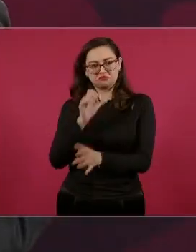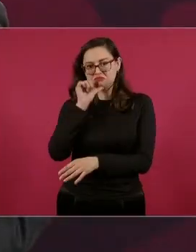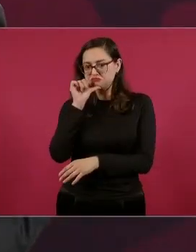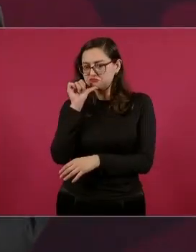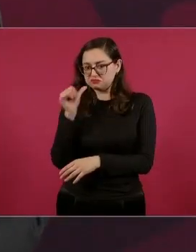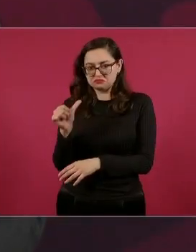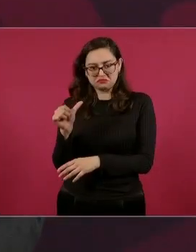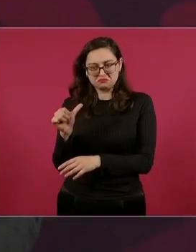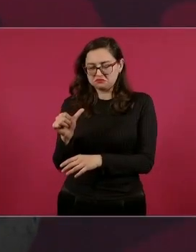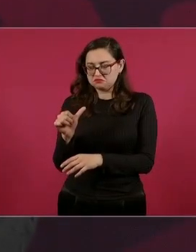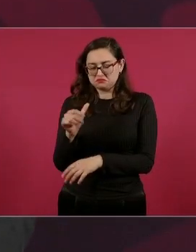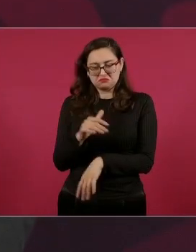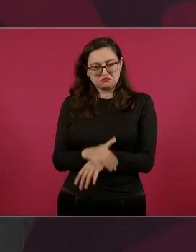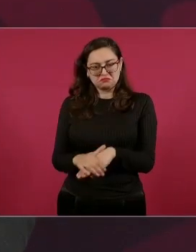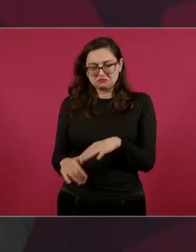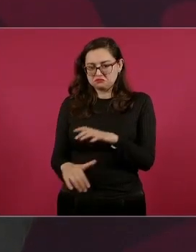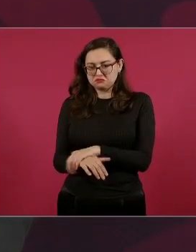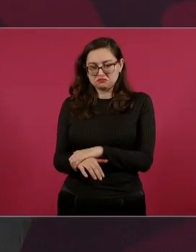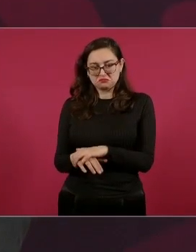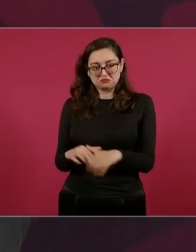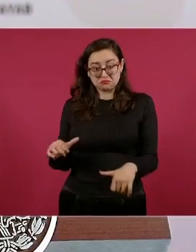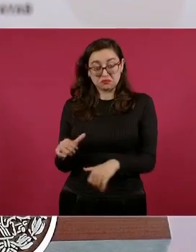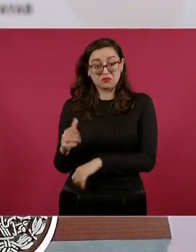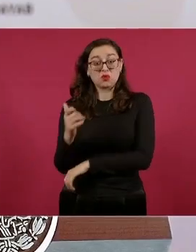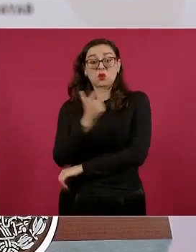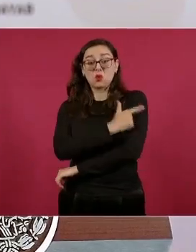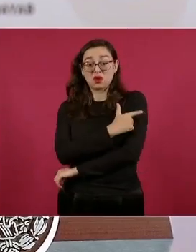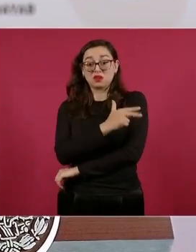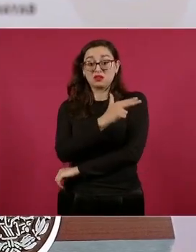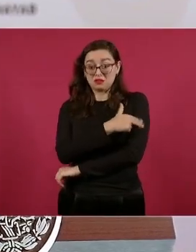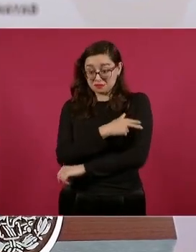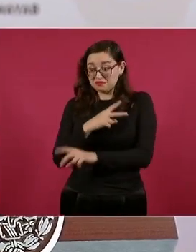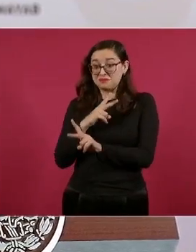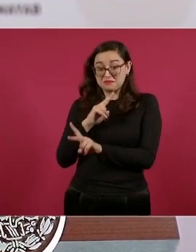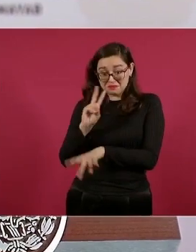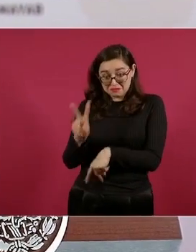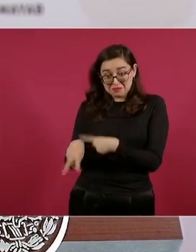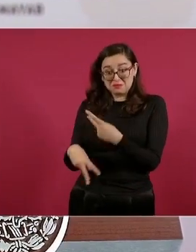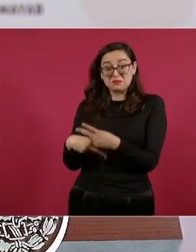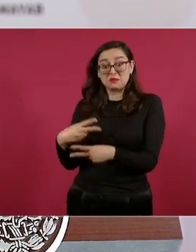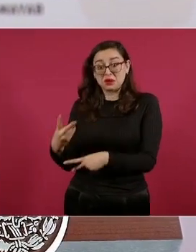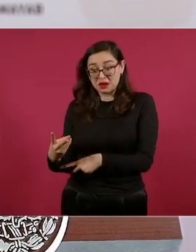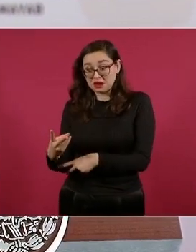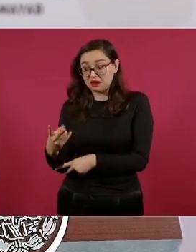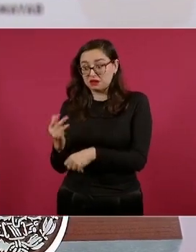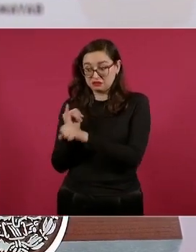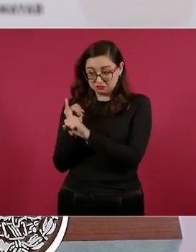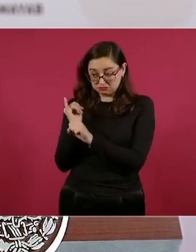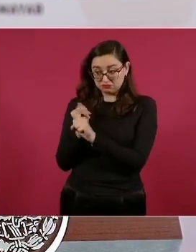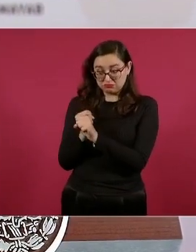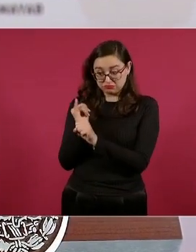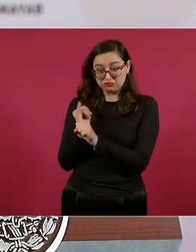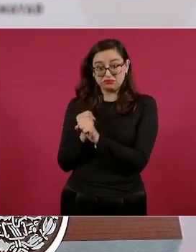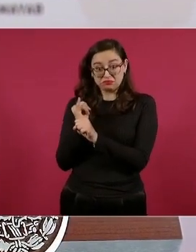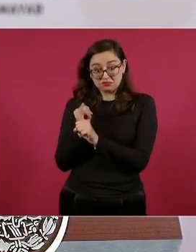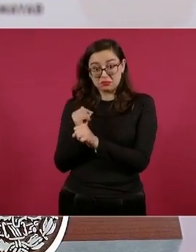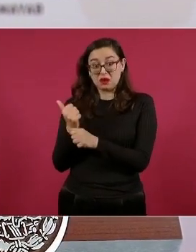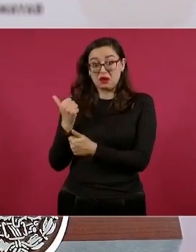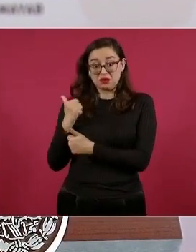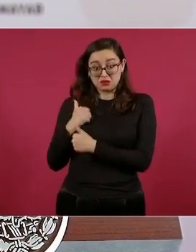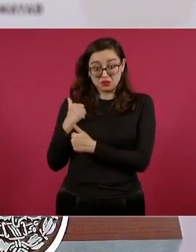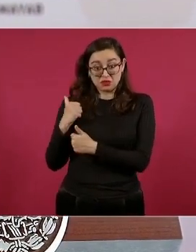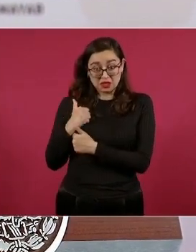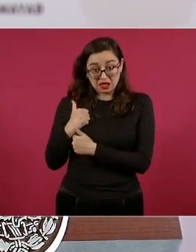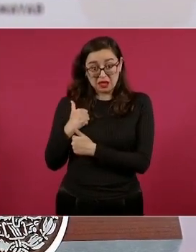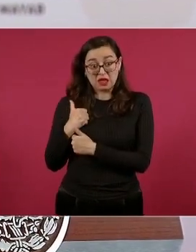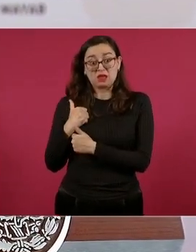si va a la Guardia Nacional, si van elementos del Ejército,